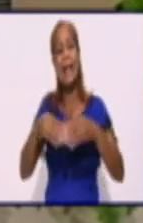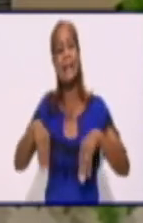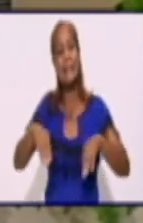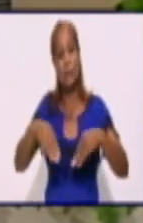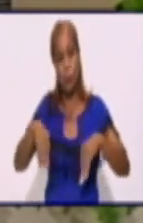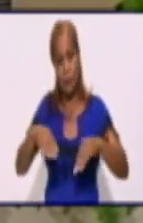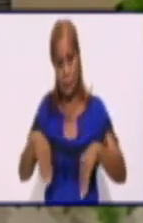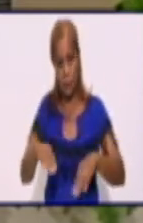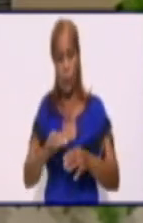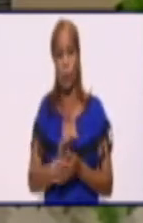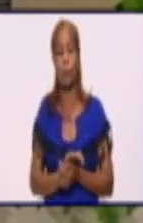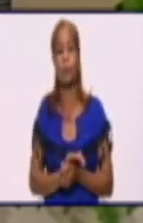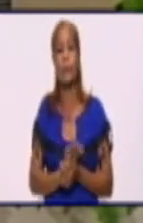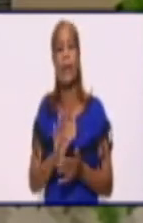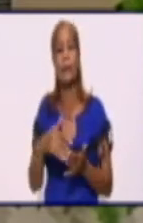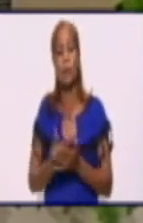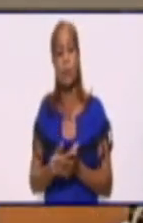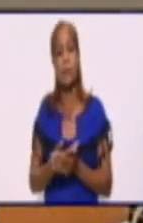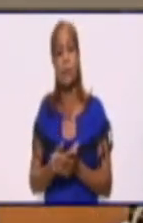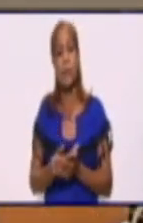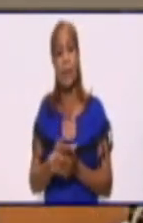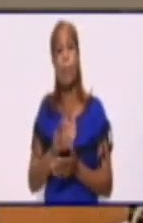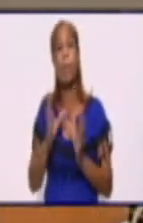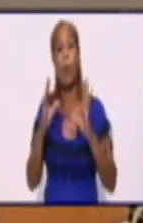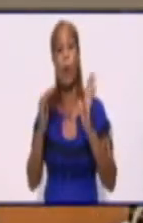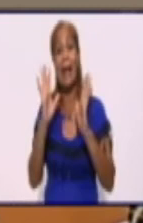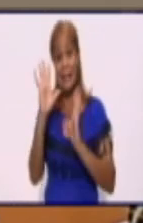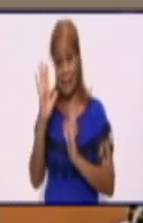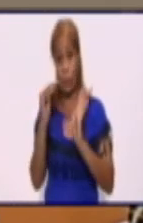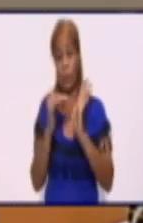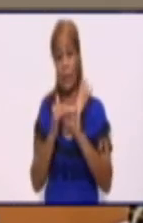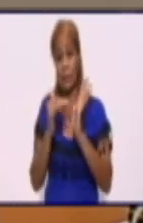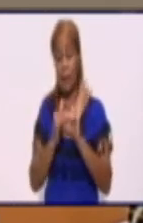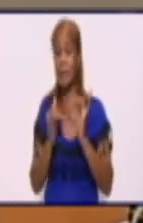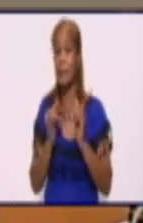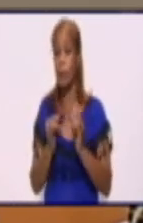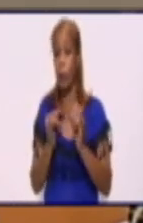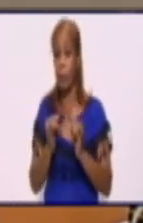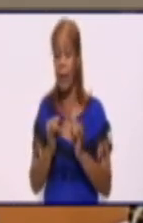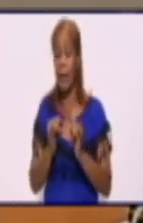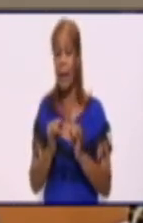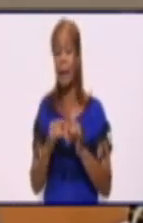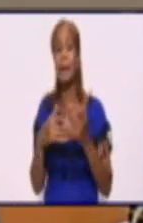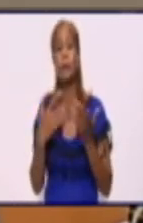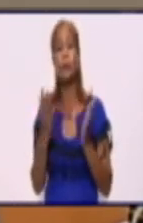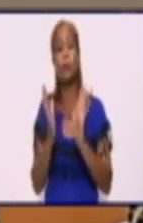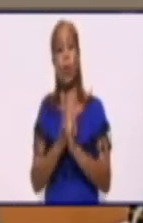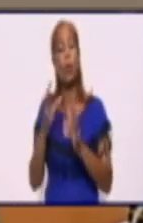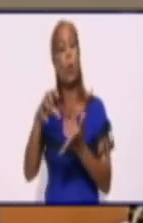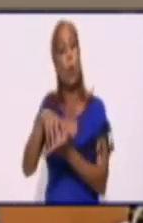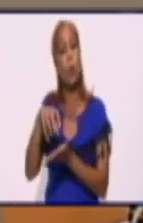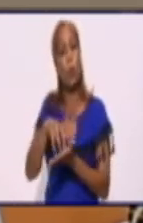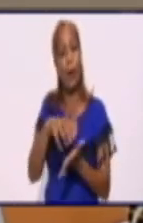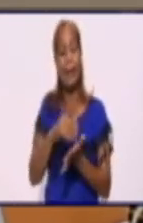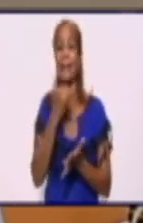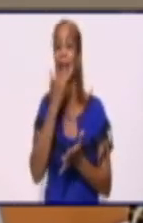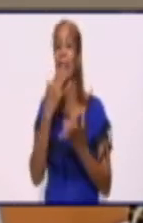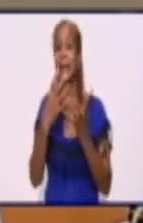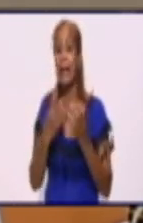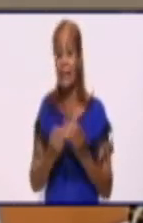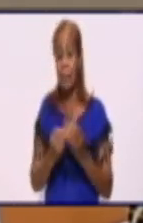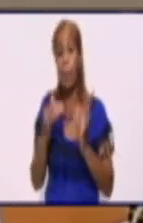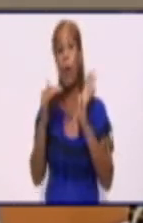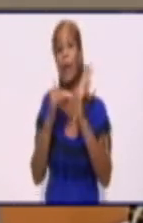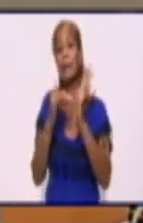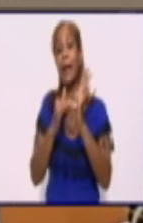noche y la madrugada. ¿Es así? Efectivamente. De mantenerse así, bueno, realmente en estas condiciones